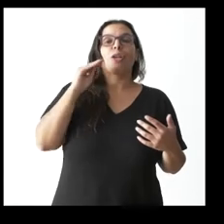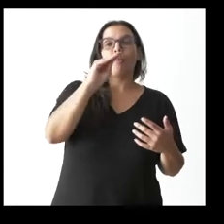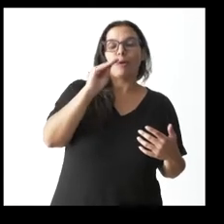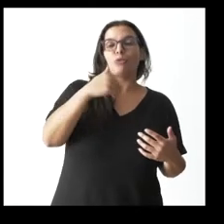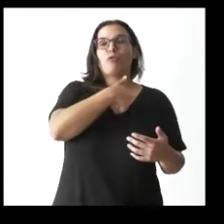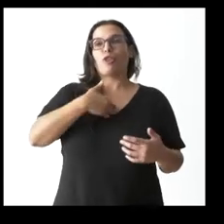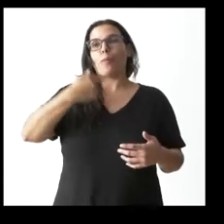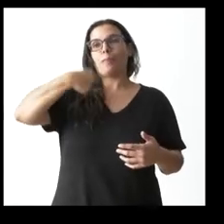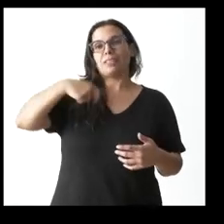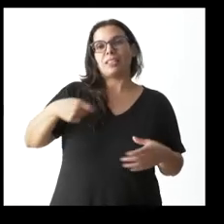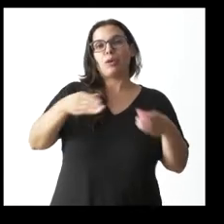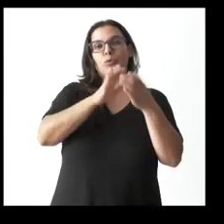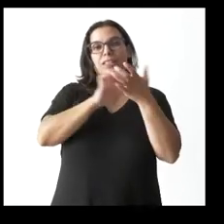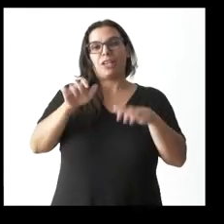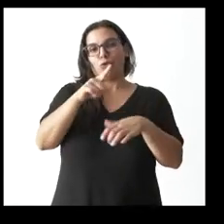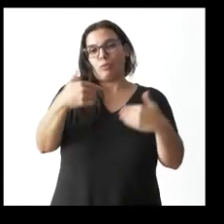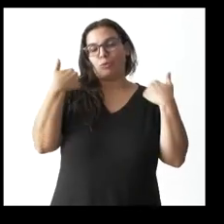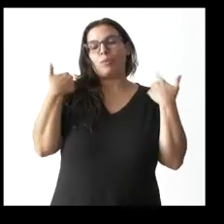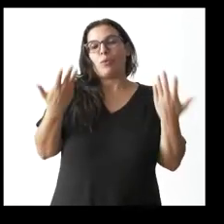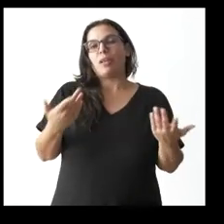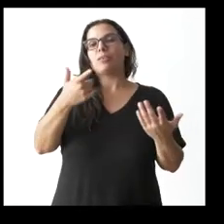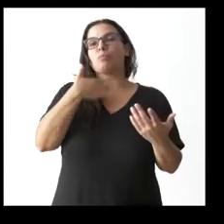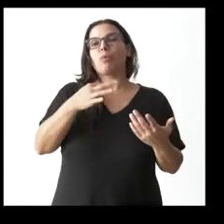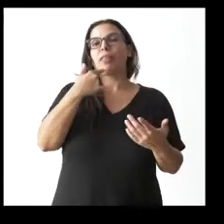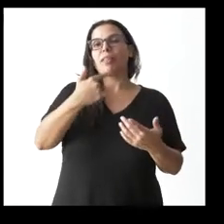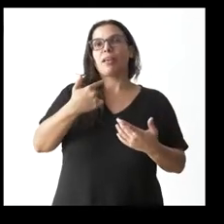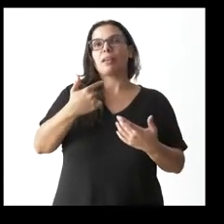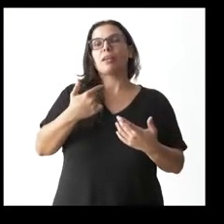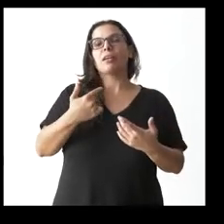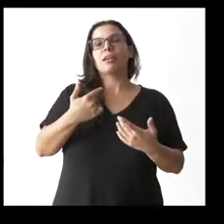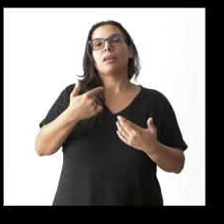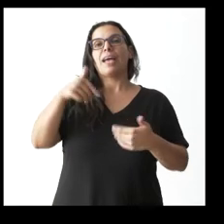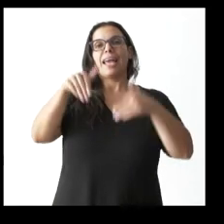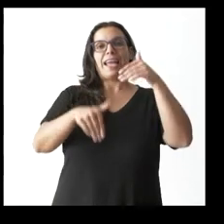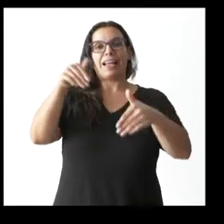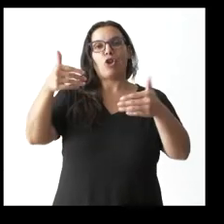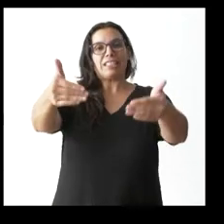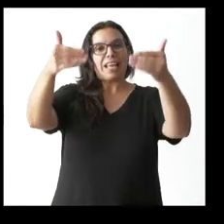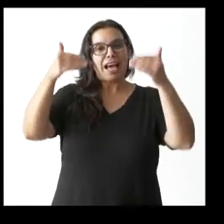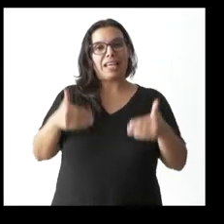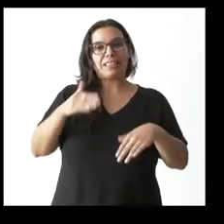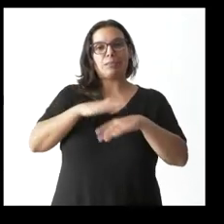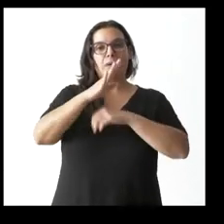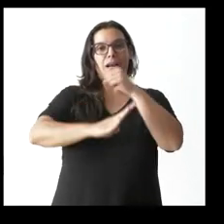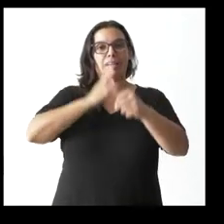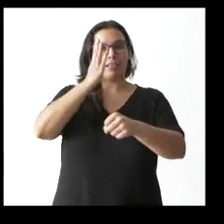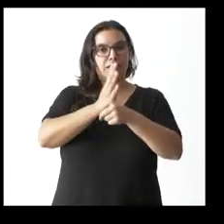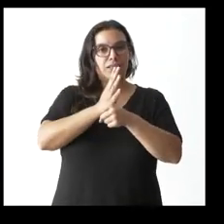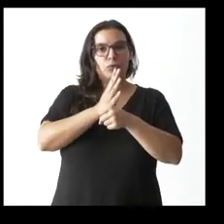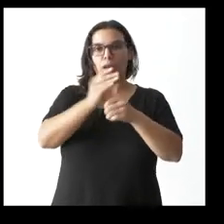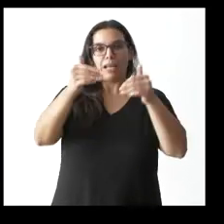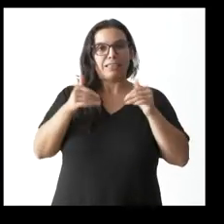Castilla y León lo que sí depende de usted si puede garantizar a los ciudadanos que no va a haber elecciones anticipadas esta legislatura en Castilla y León.